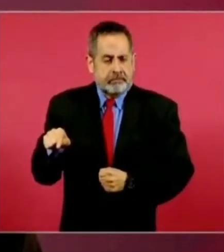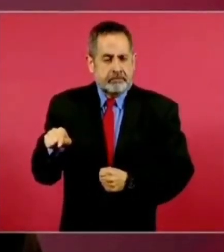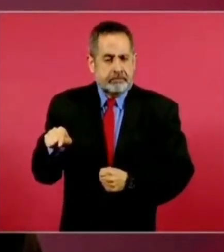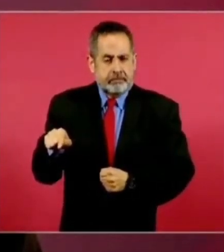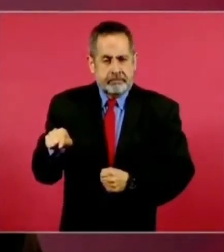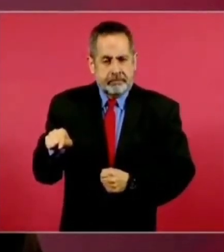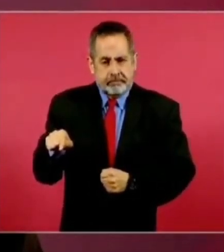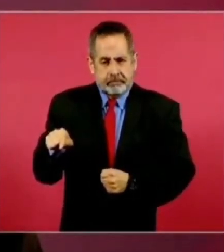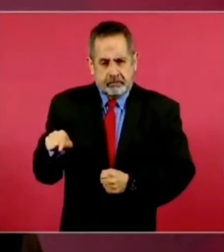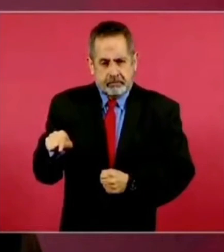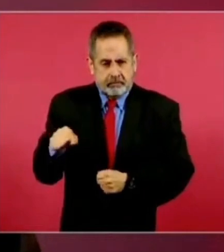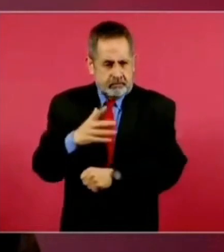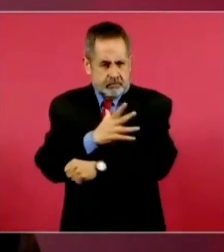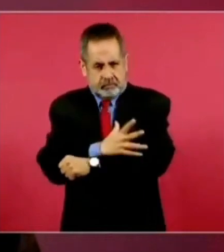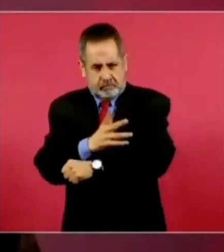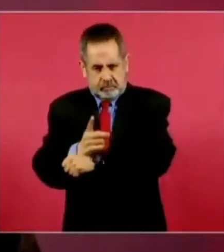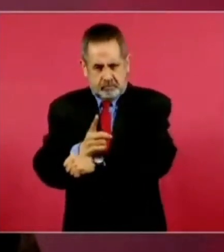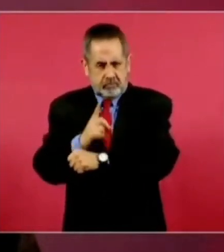honesta